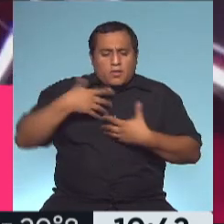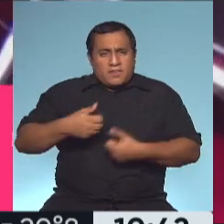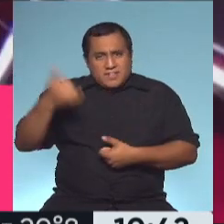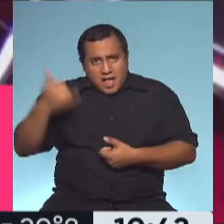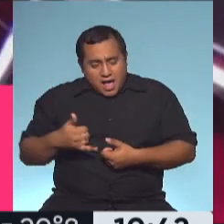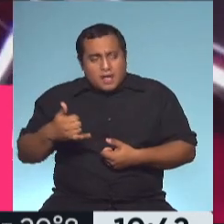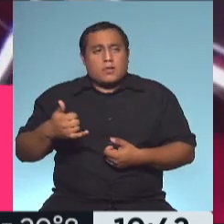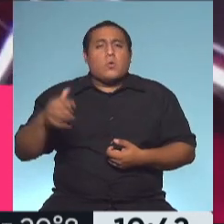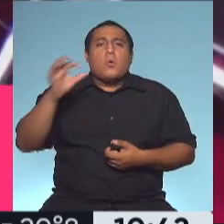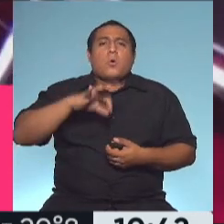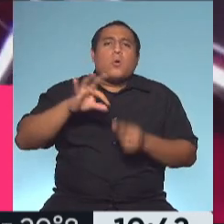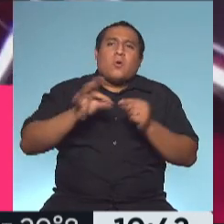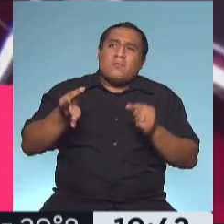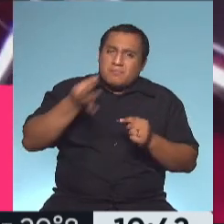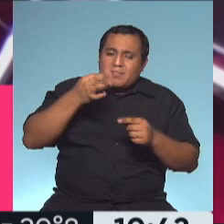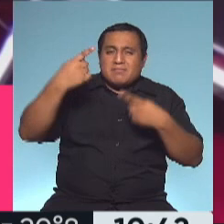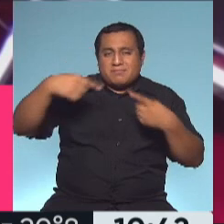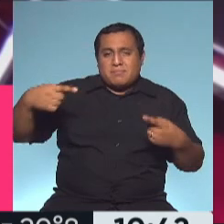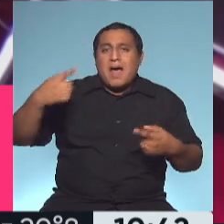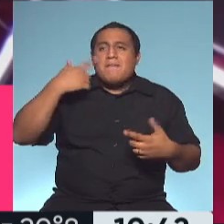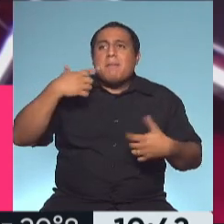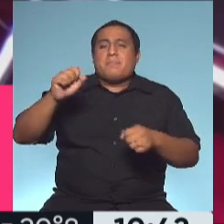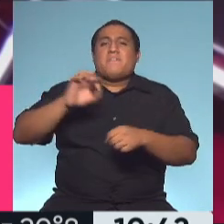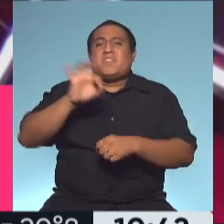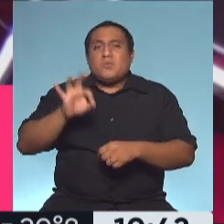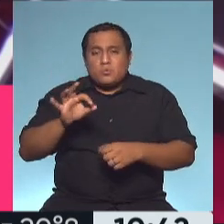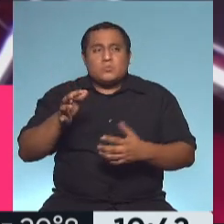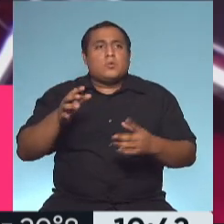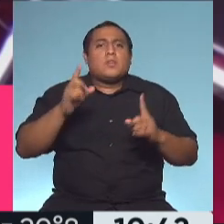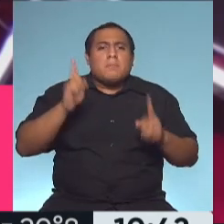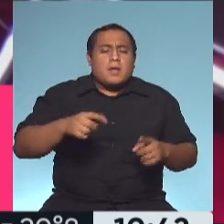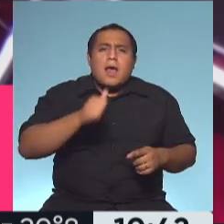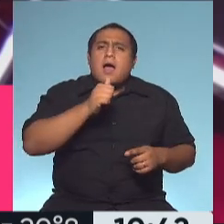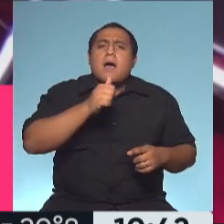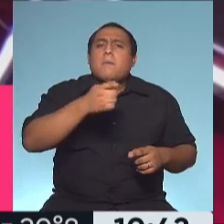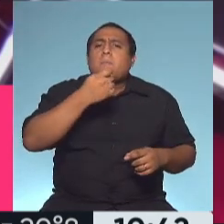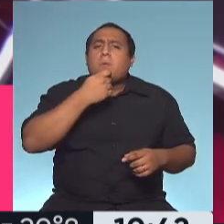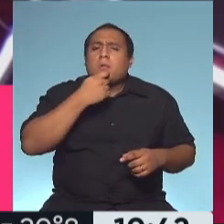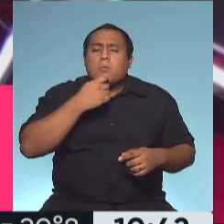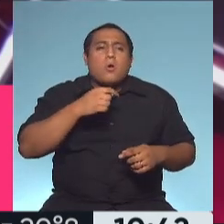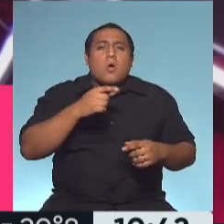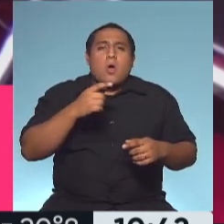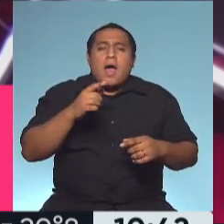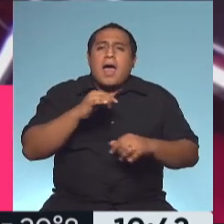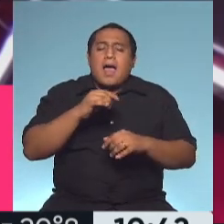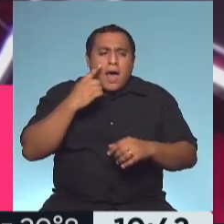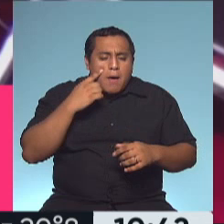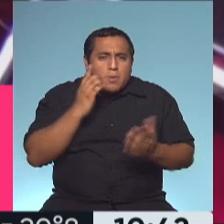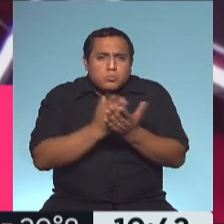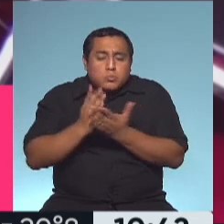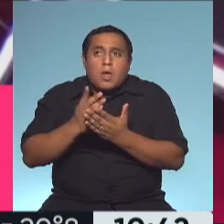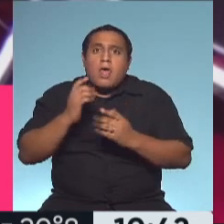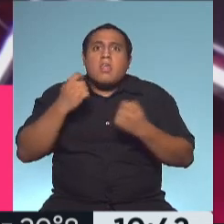test para detectar el virus, estudios en aguas residuales para dar alerta temprana, modelos